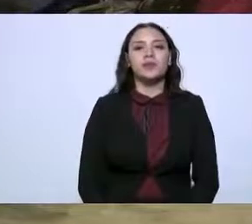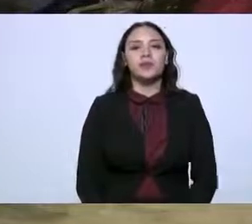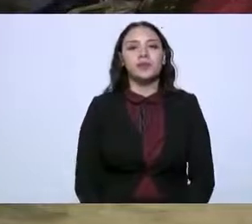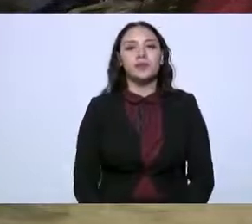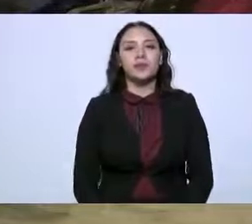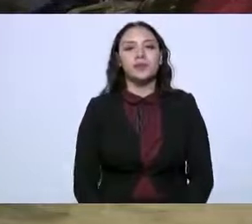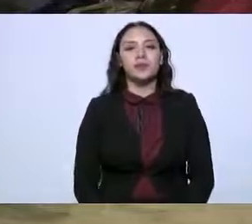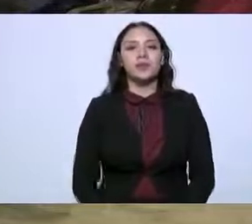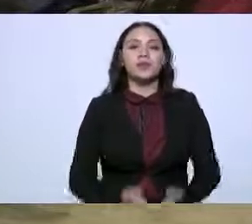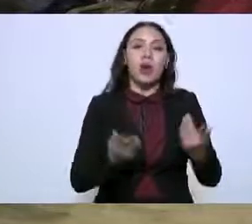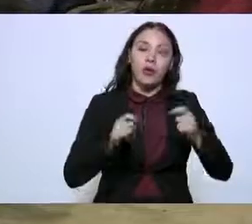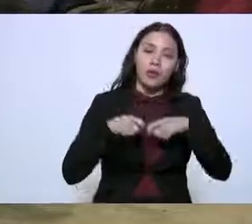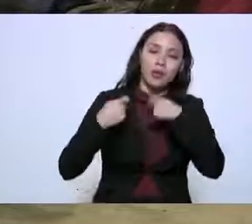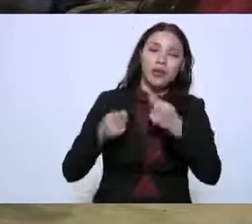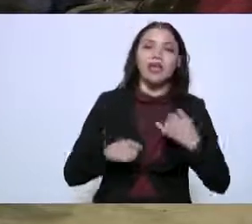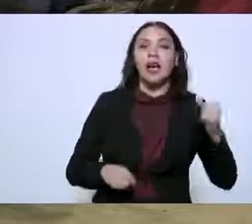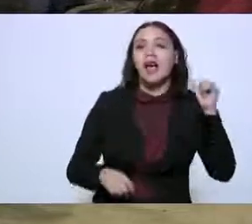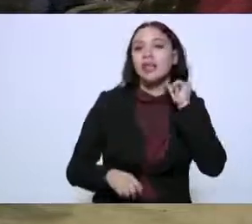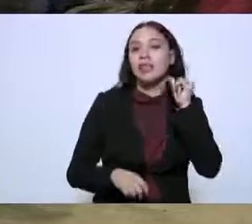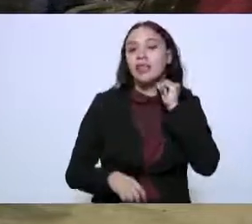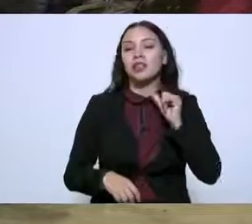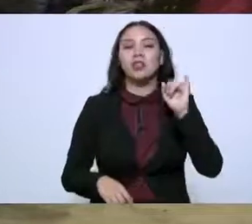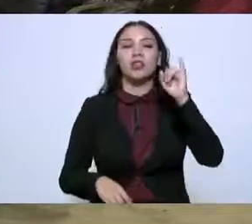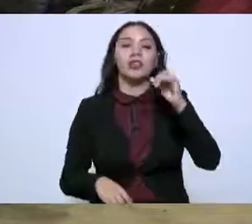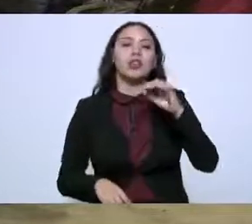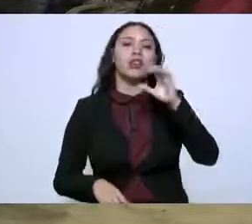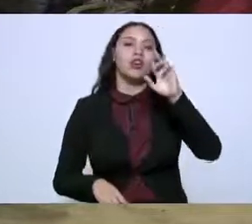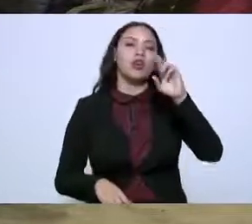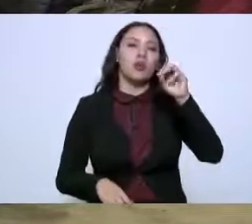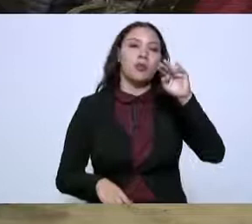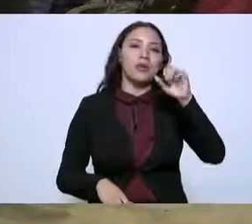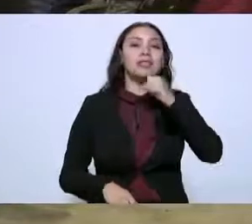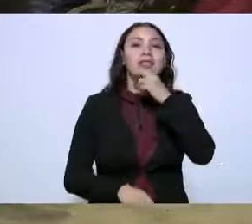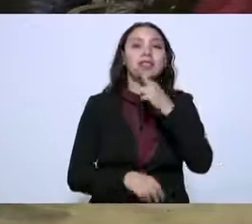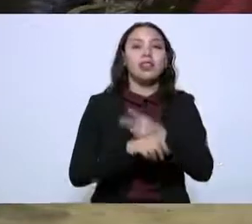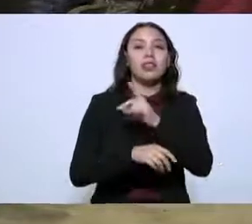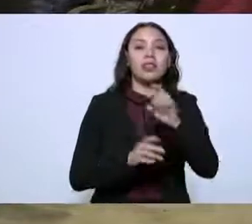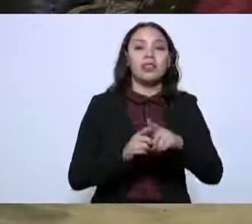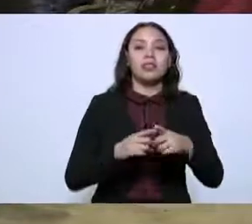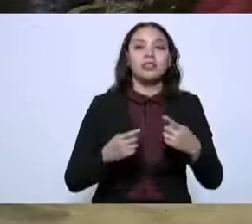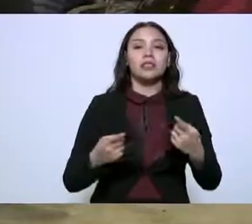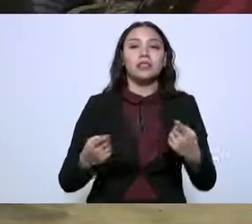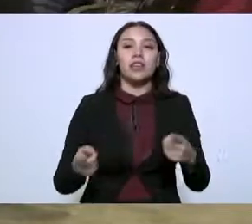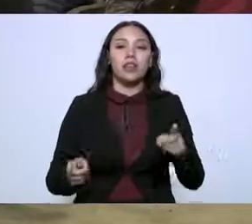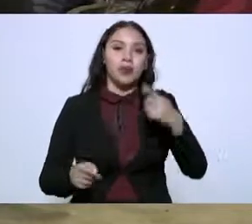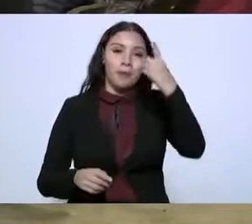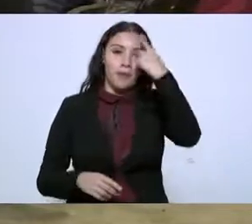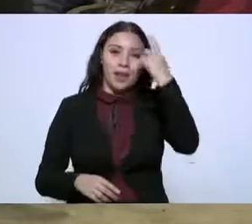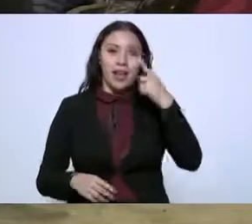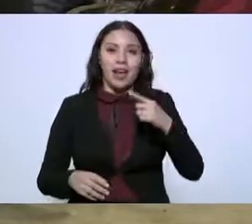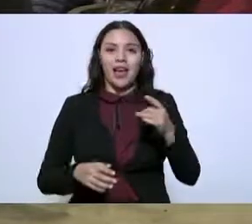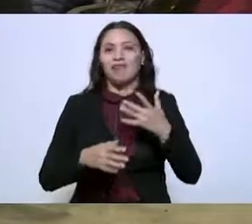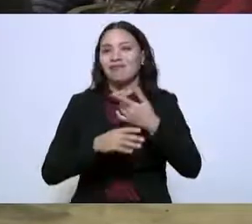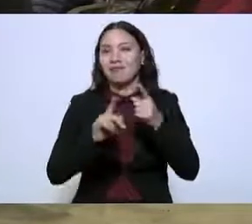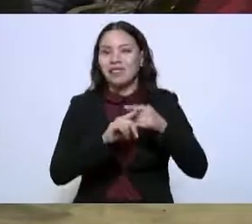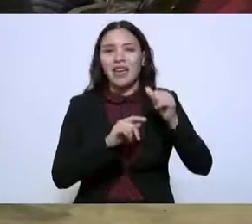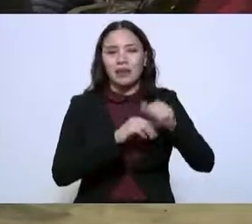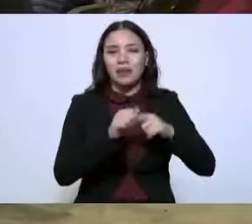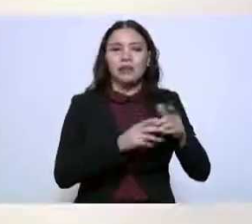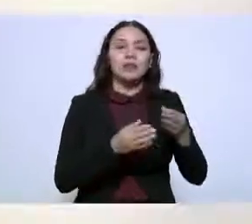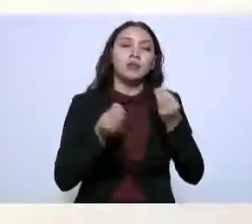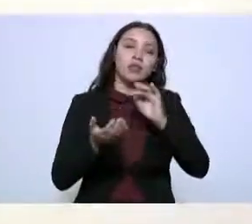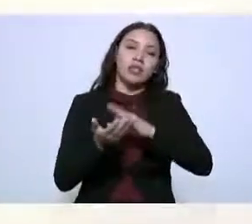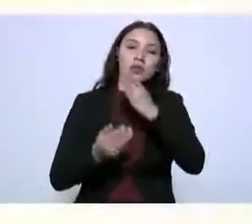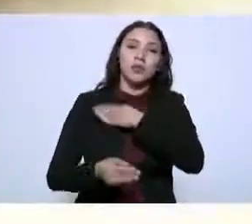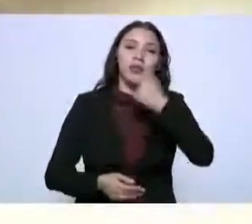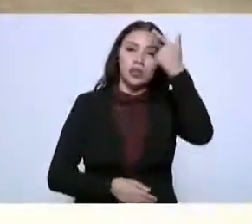Tiene la palabra el arquitecto Román Meyer Falcón, secretario de Desarrollo Agrario, Territorial y Urbano. Muchas gracias, muy buenas noches